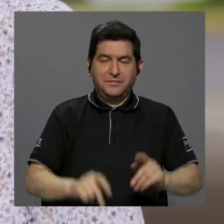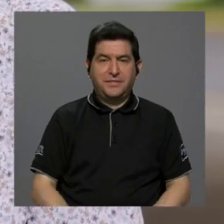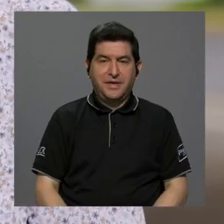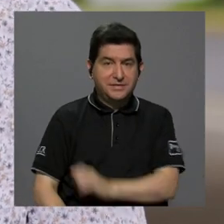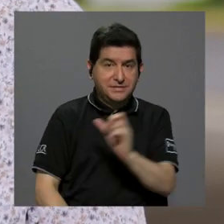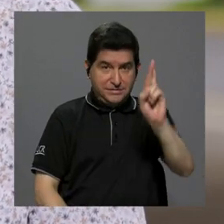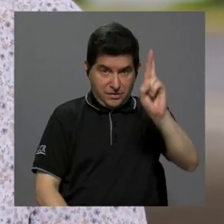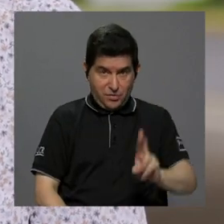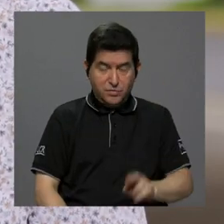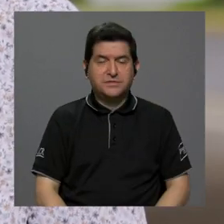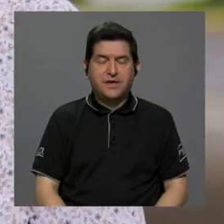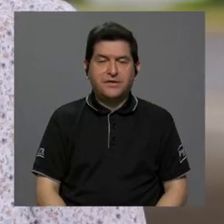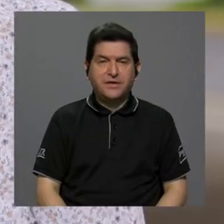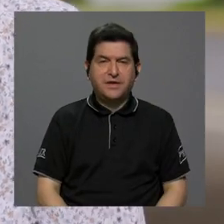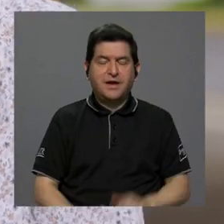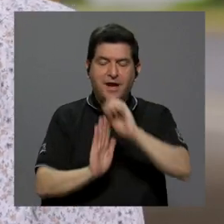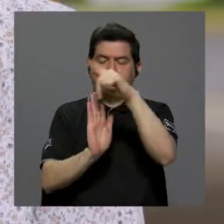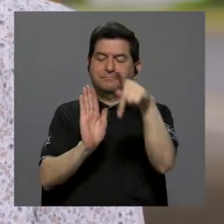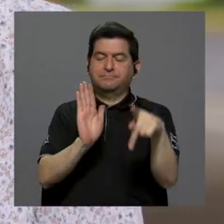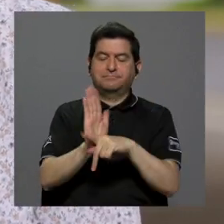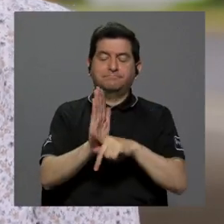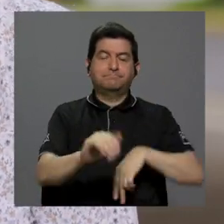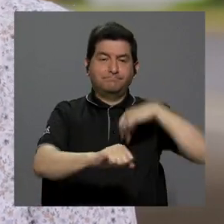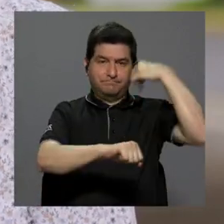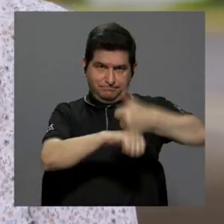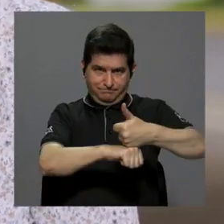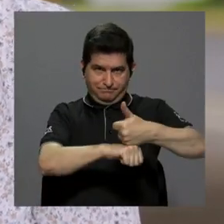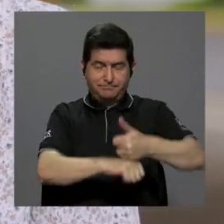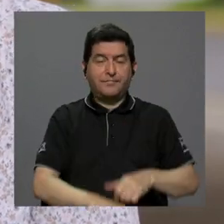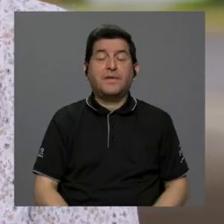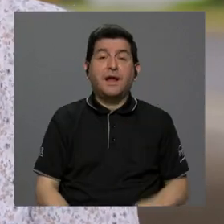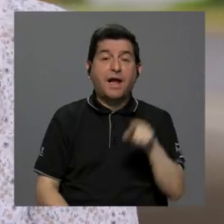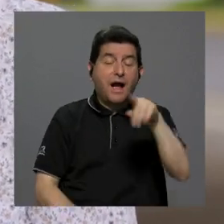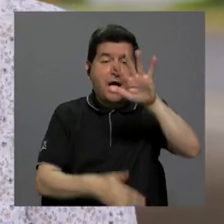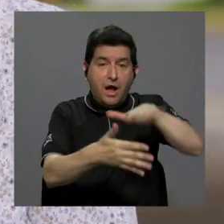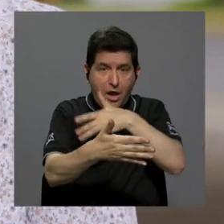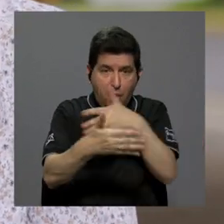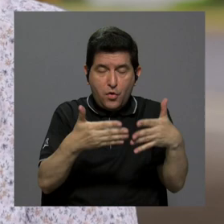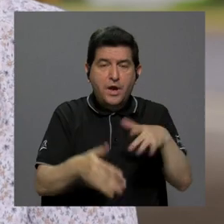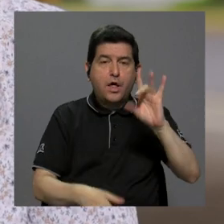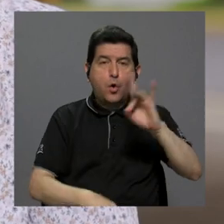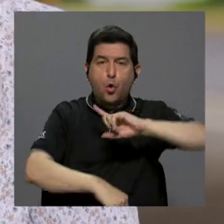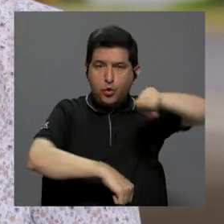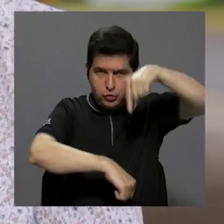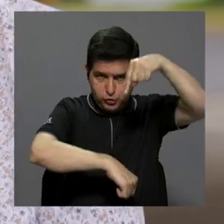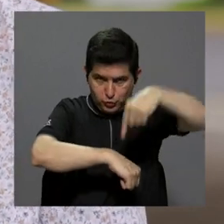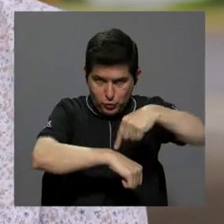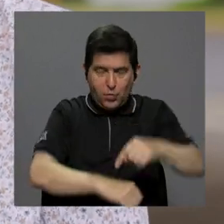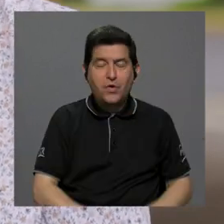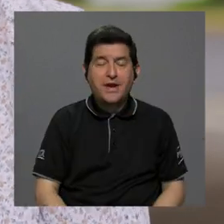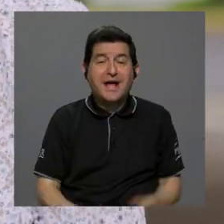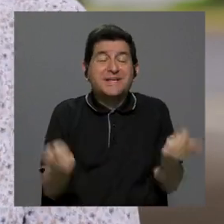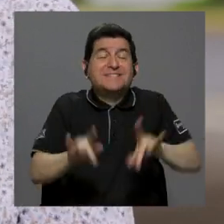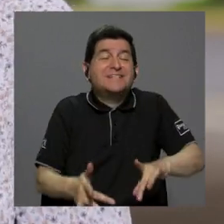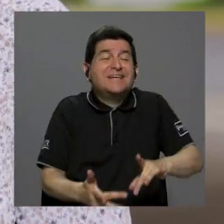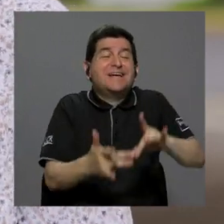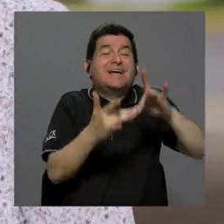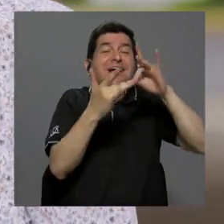personas. En Costa Rica la Constitución Política establece que esa jornada de ocho horas